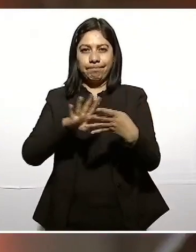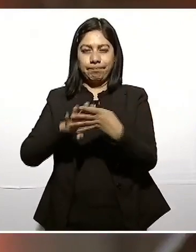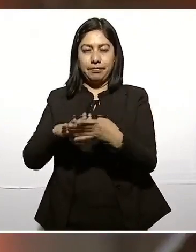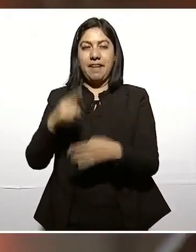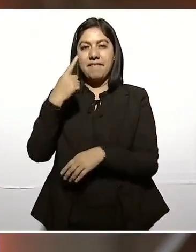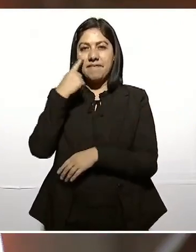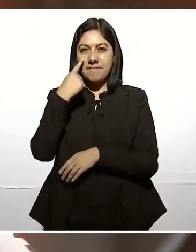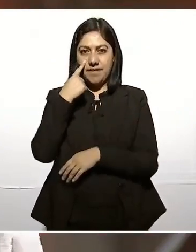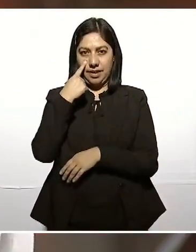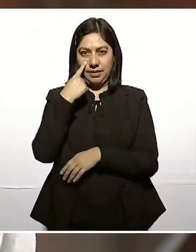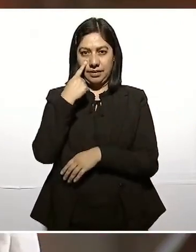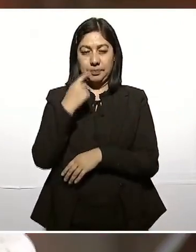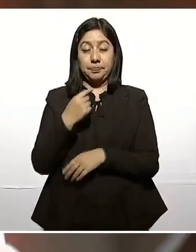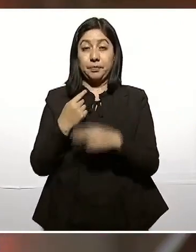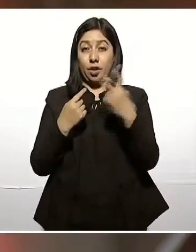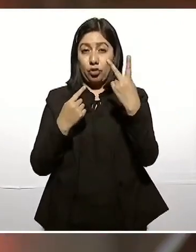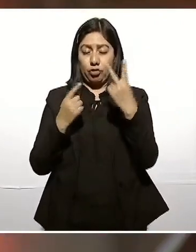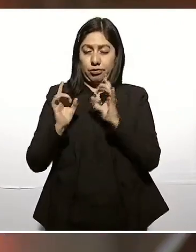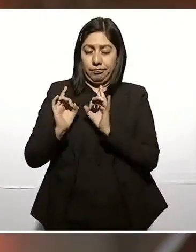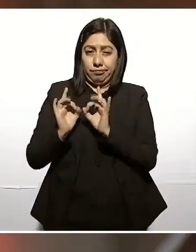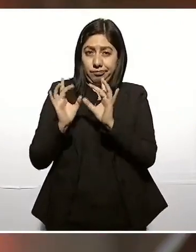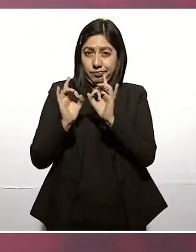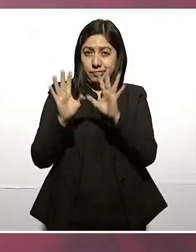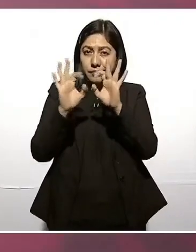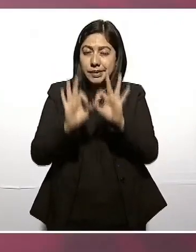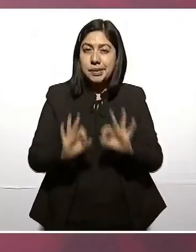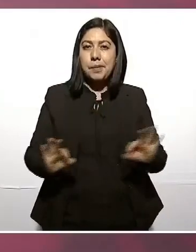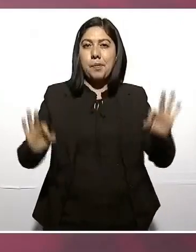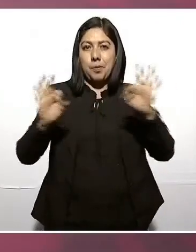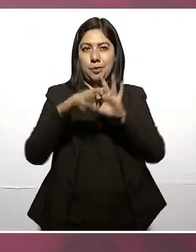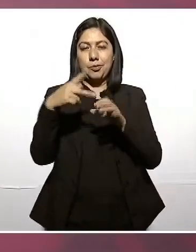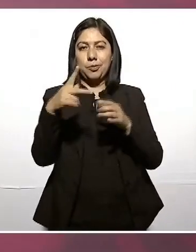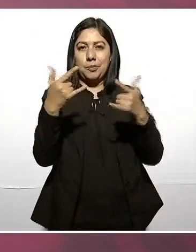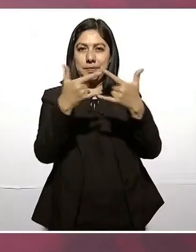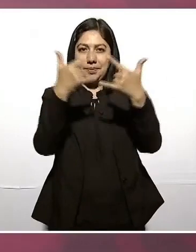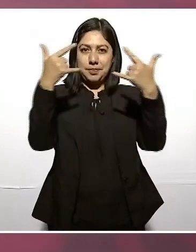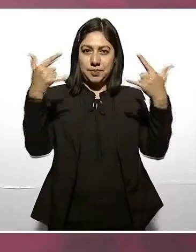dos momentos importantes en la historia.